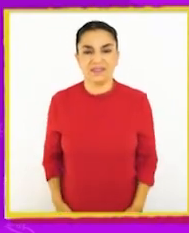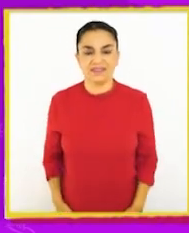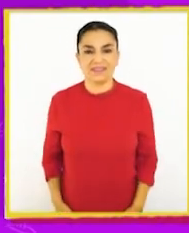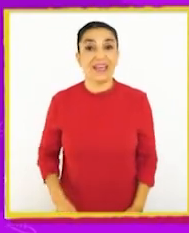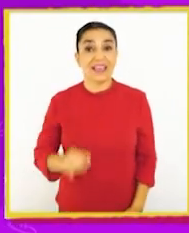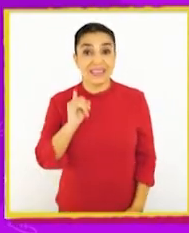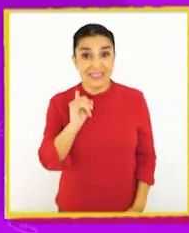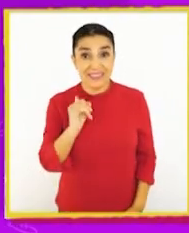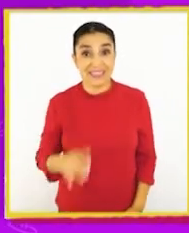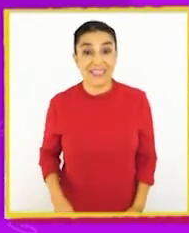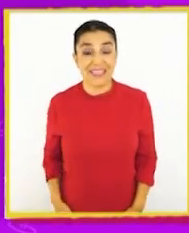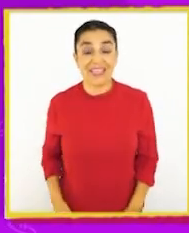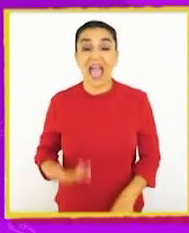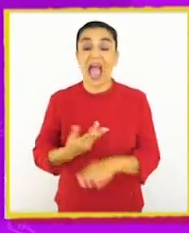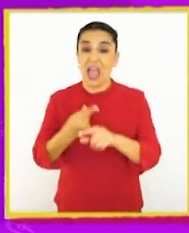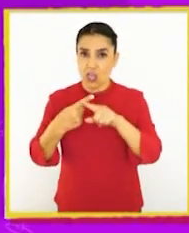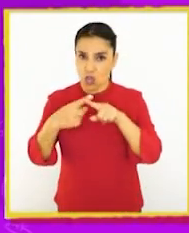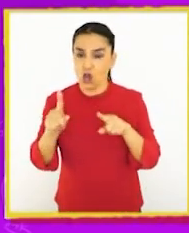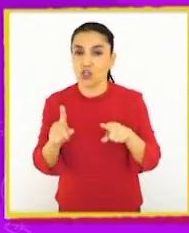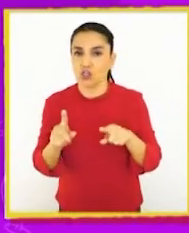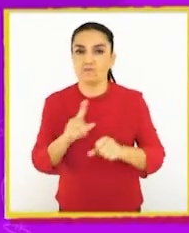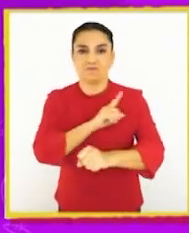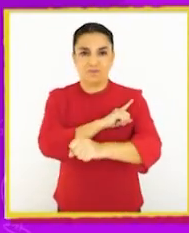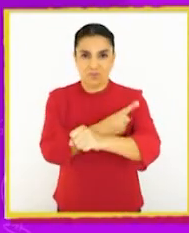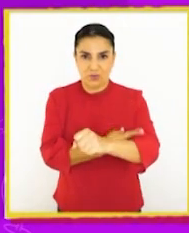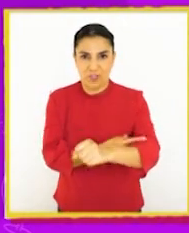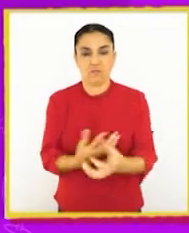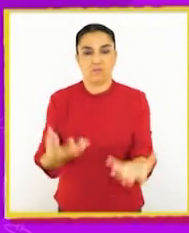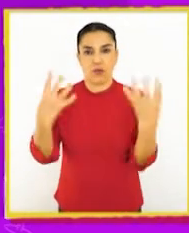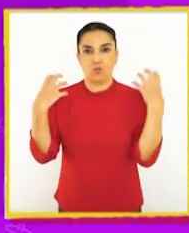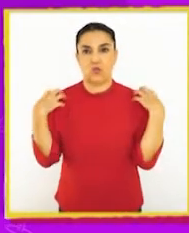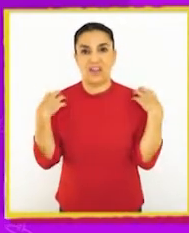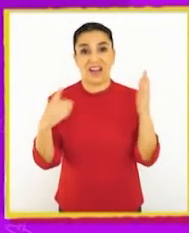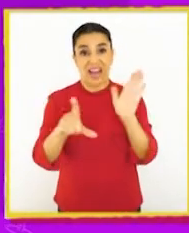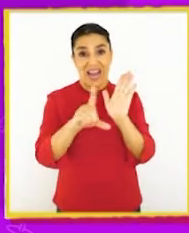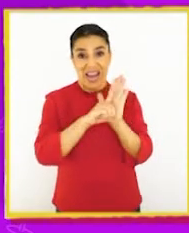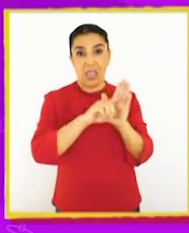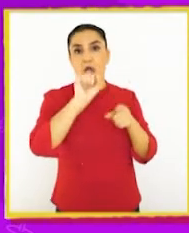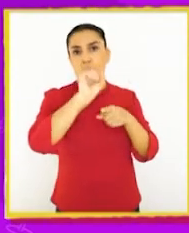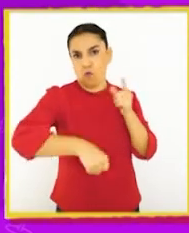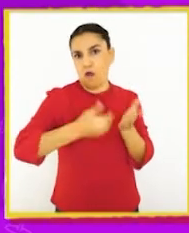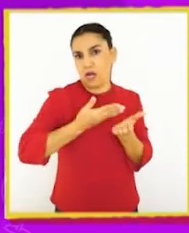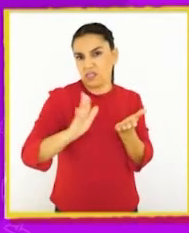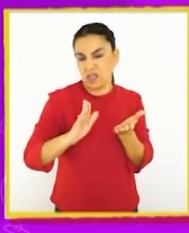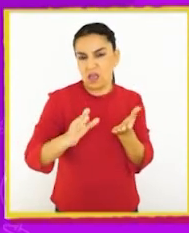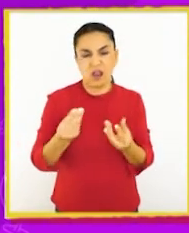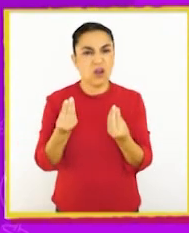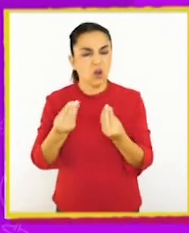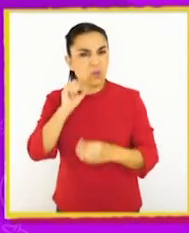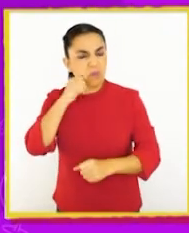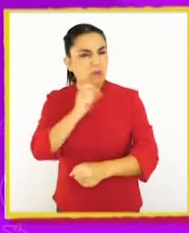¡Eso! Hay otro poder que es el encargado de aprobar o rechazar leyes. ¿Cómo se llama ese poder?